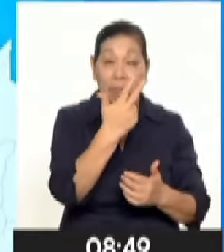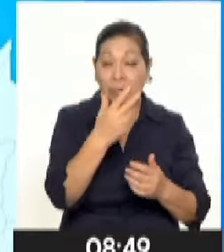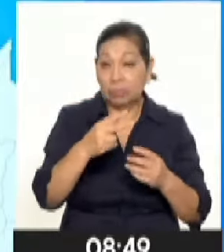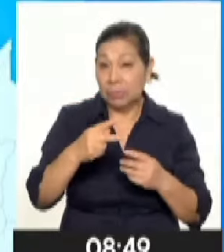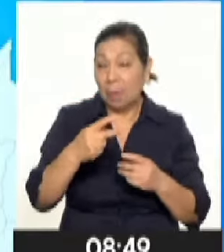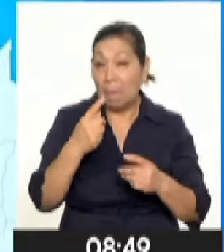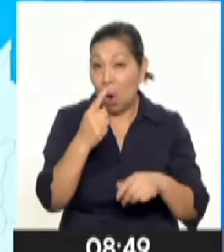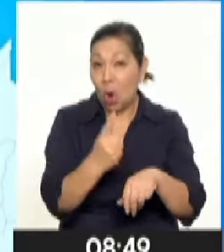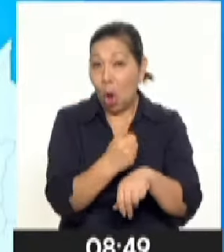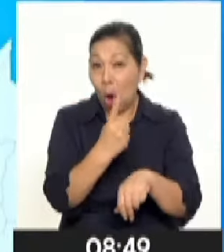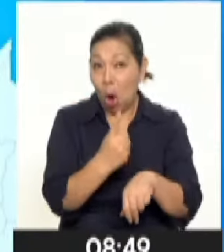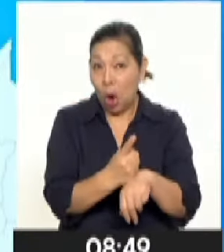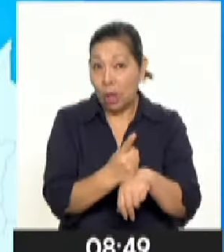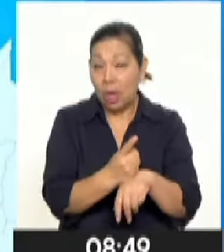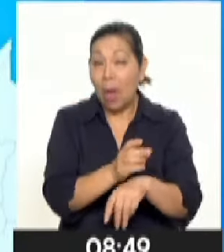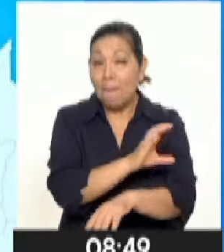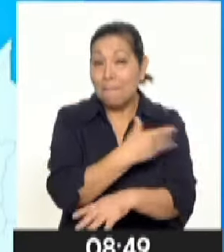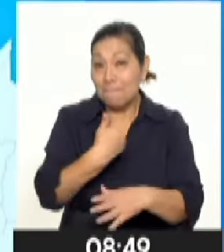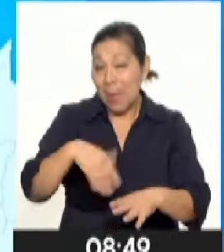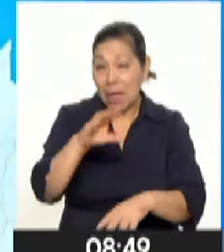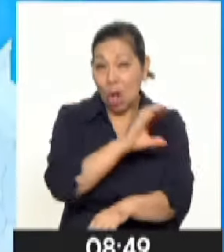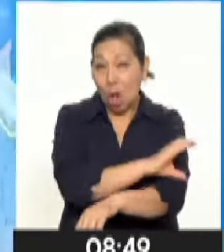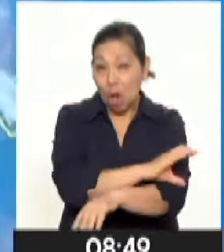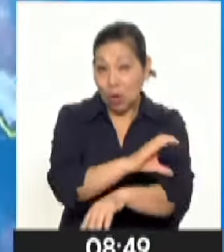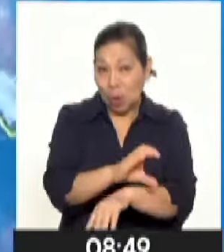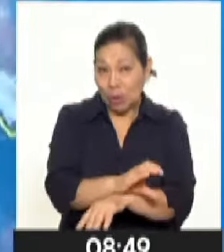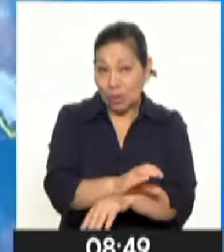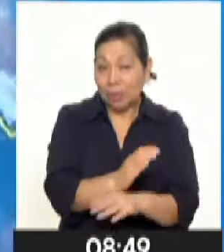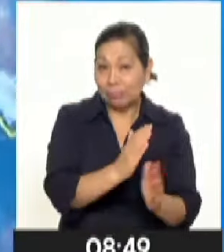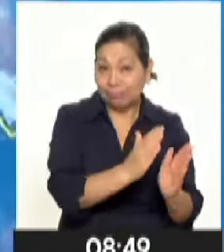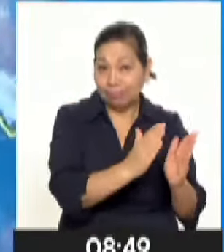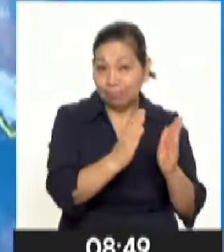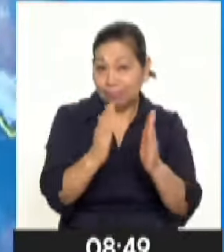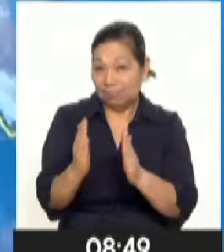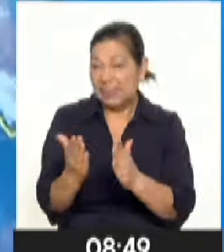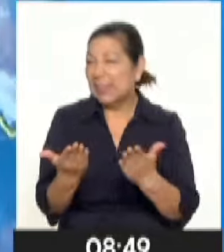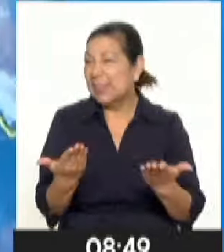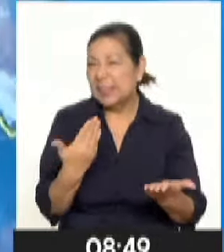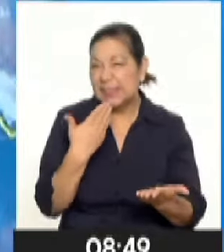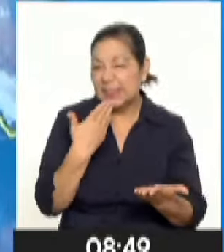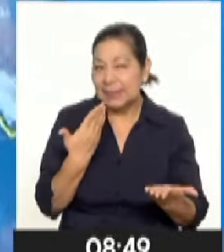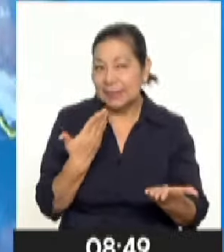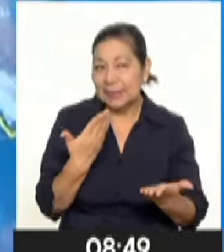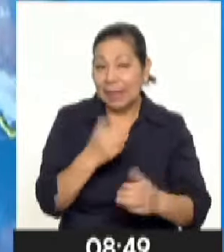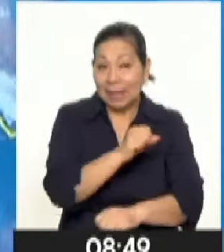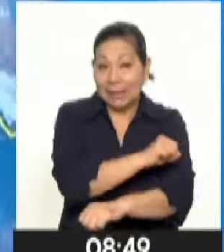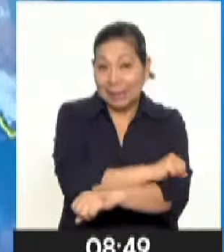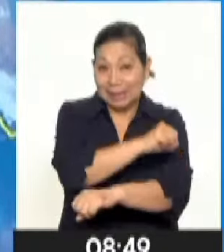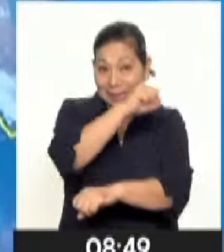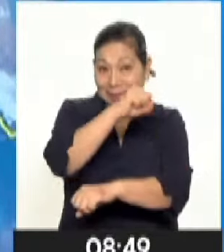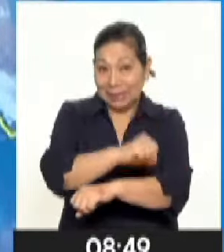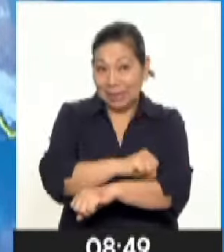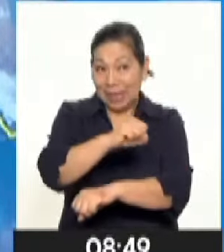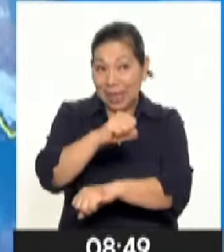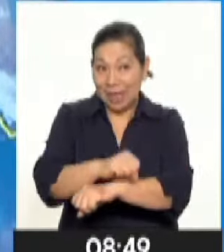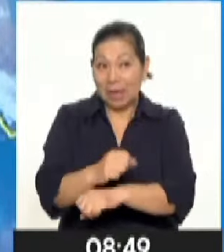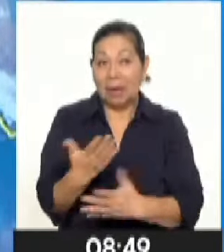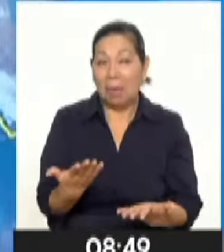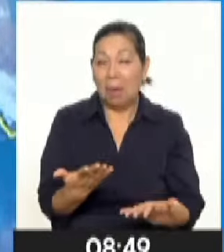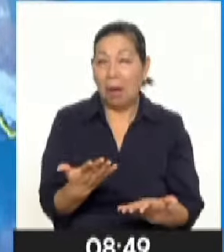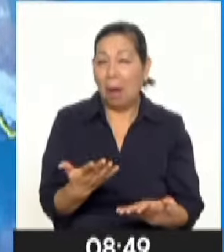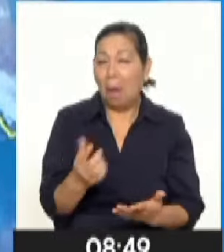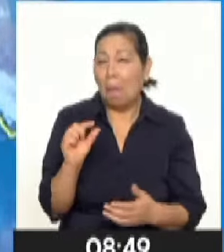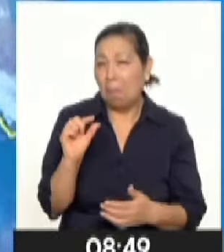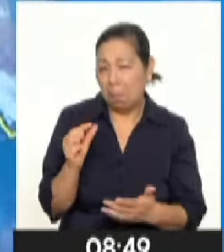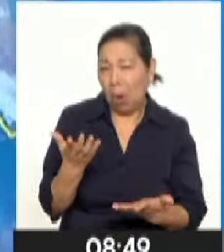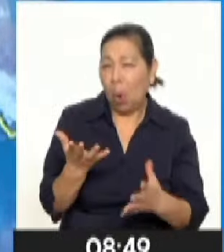kilómetros por hora para el resto de la costa. Ahora, si vamos a un panorama nacional en lo que respecta a sierra y selva, vemos que hay escasa